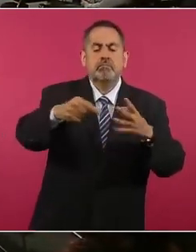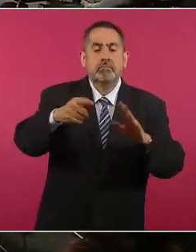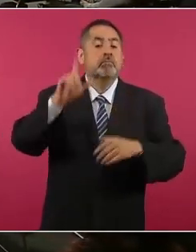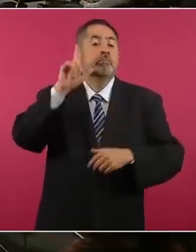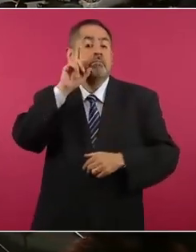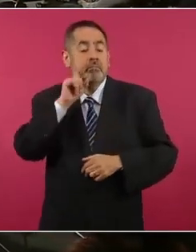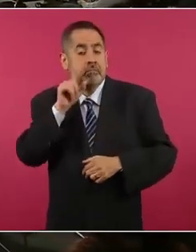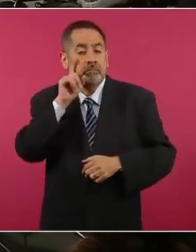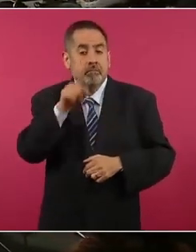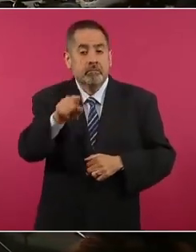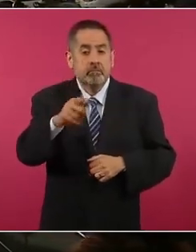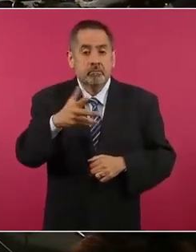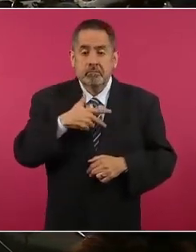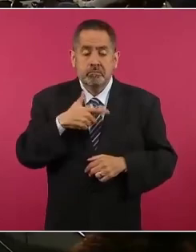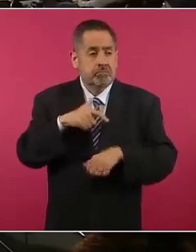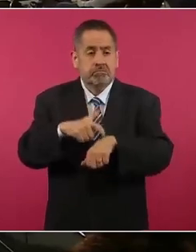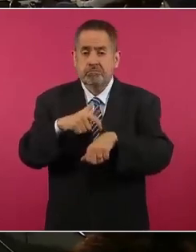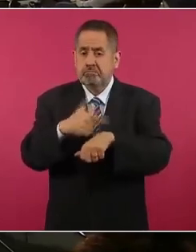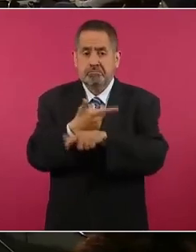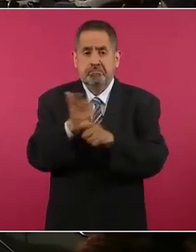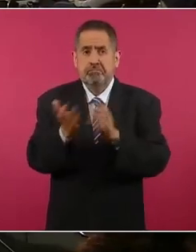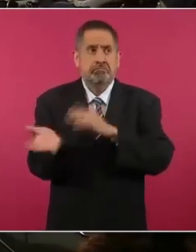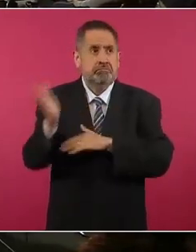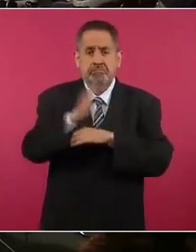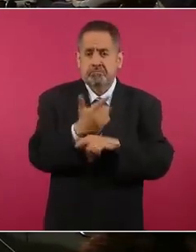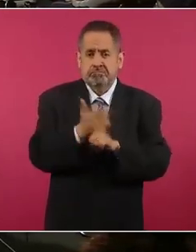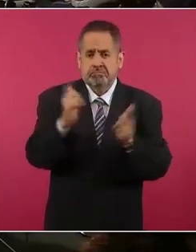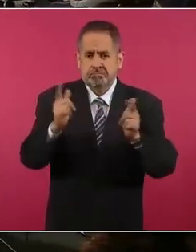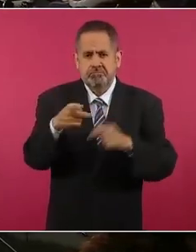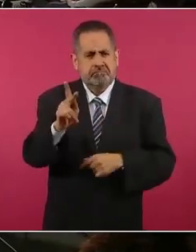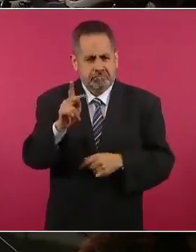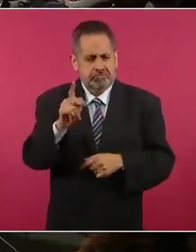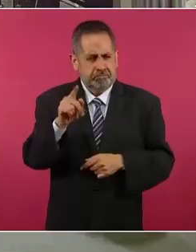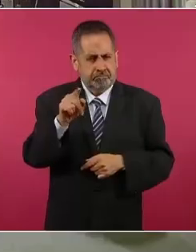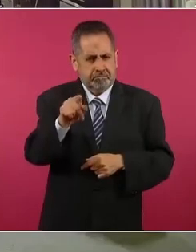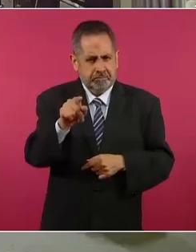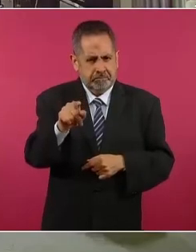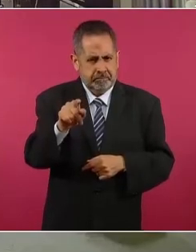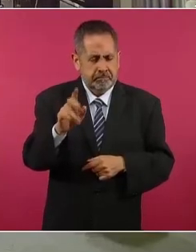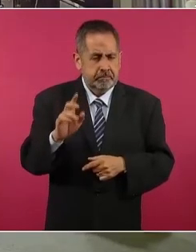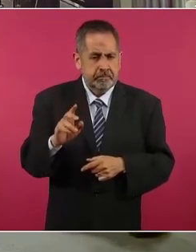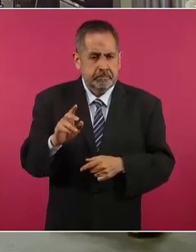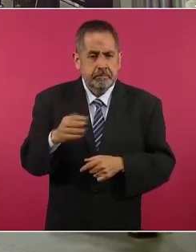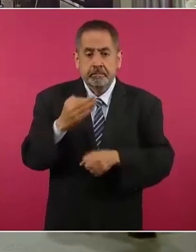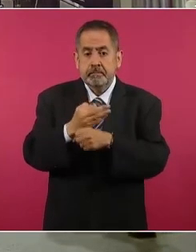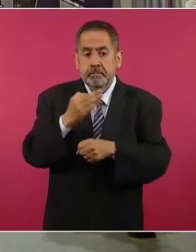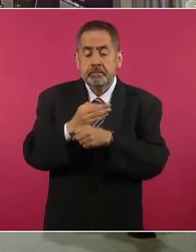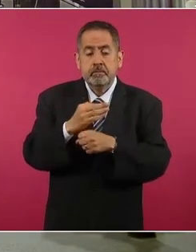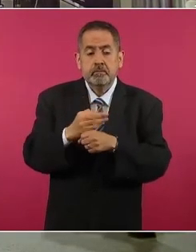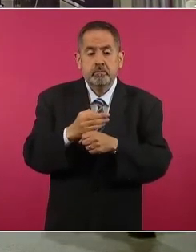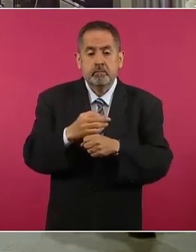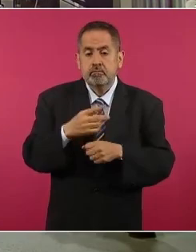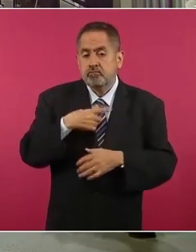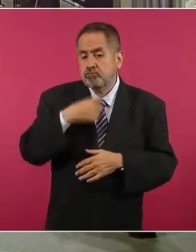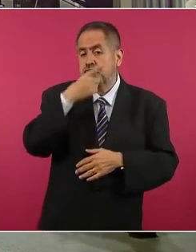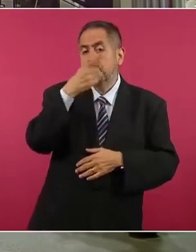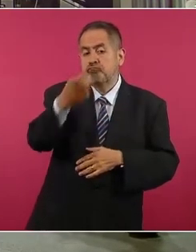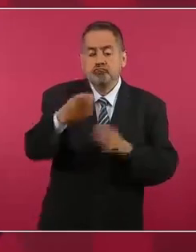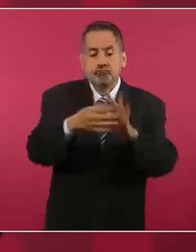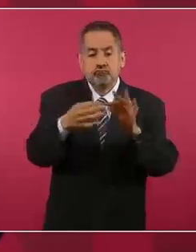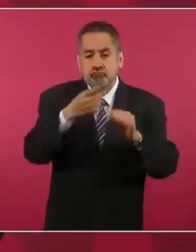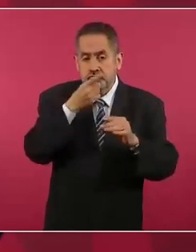mañana tengo todo el tiempo, tengo todo el tiempo, pero además tengo algo que decirles,